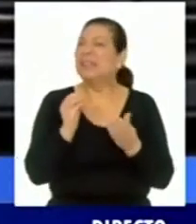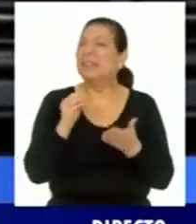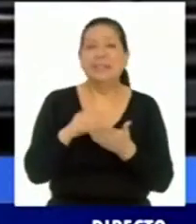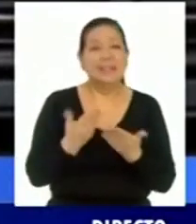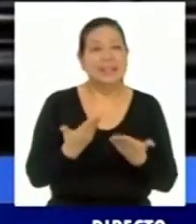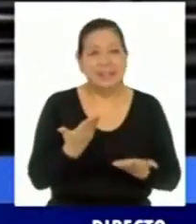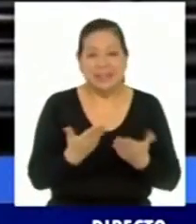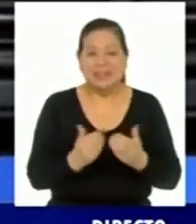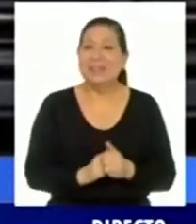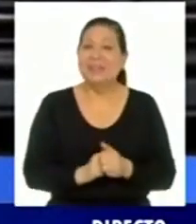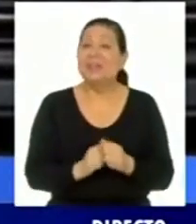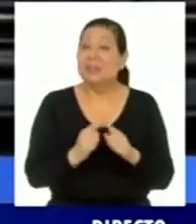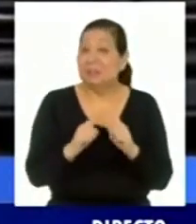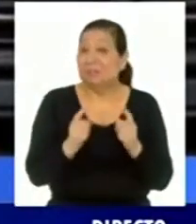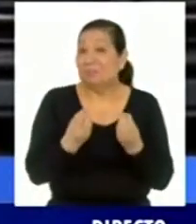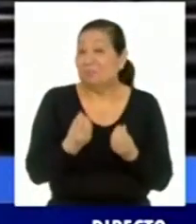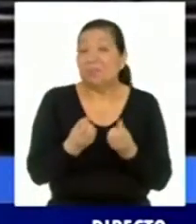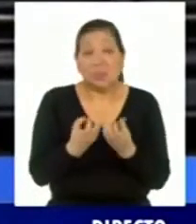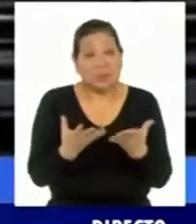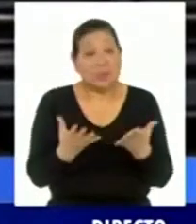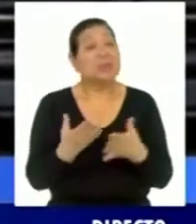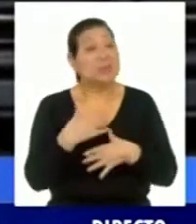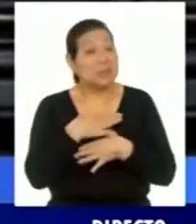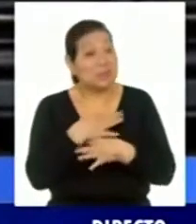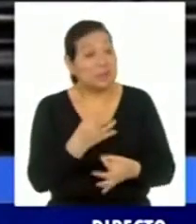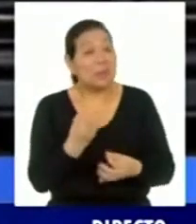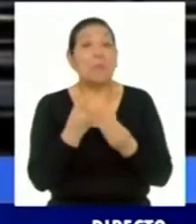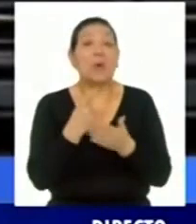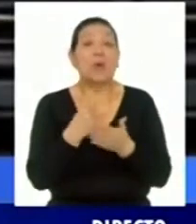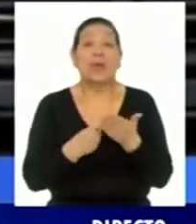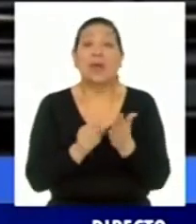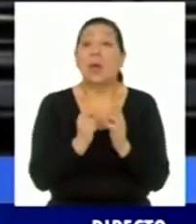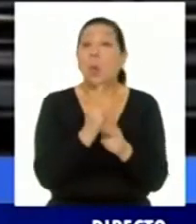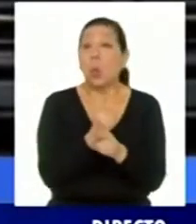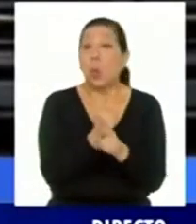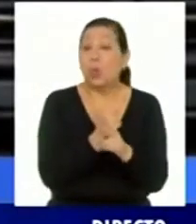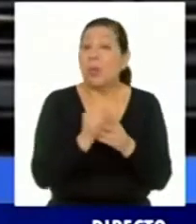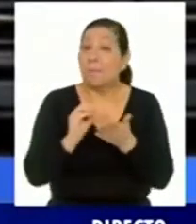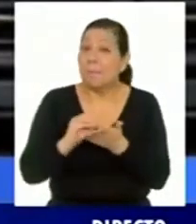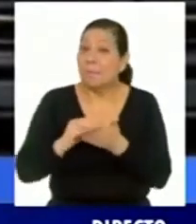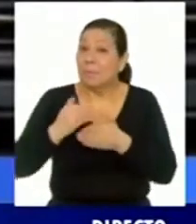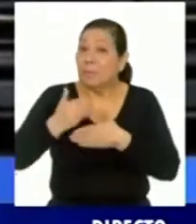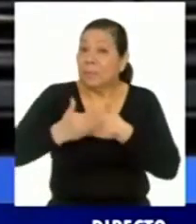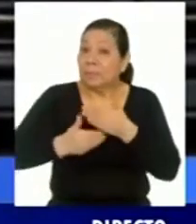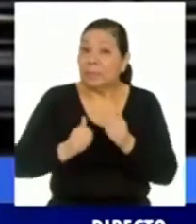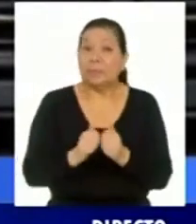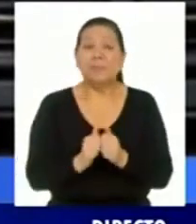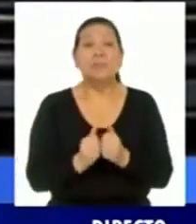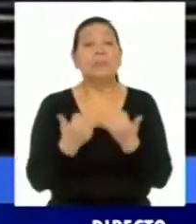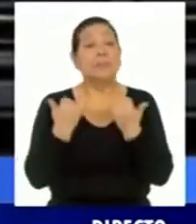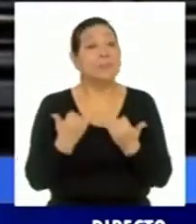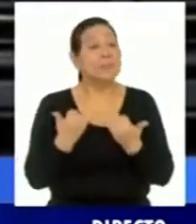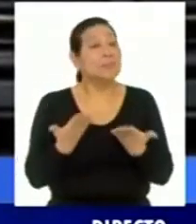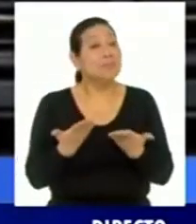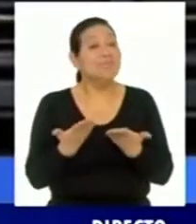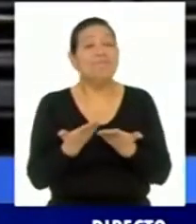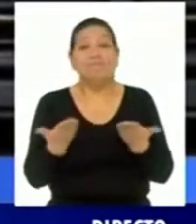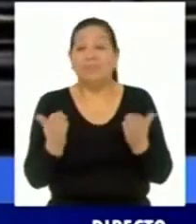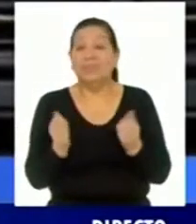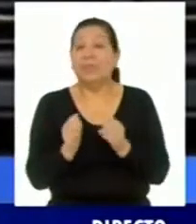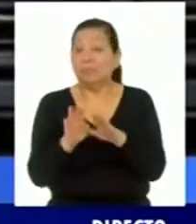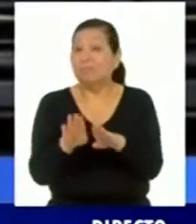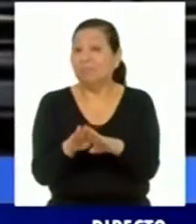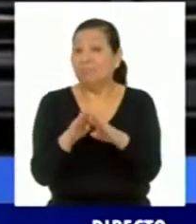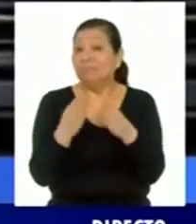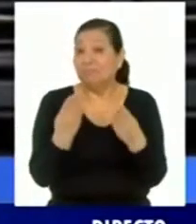coloca en una situación muy interesante porque en la medida que vamos avanzando, aún cuando no es una condición de